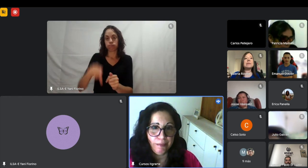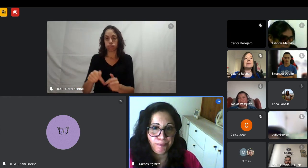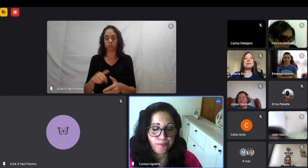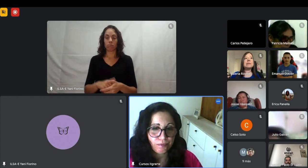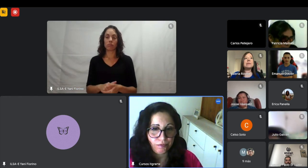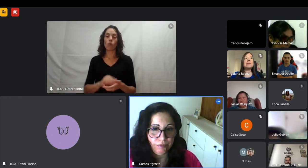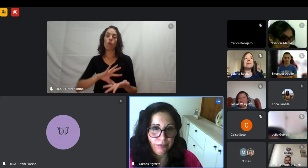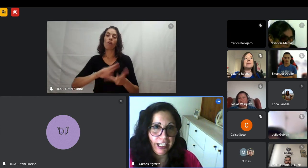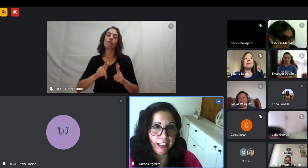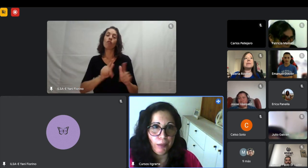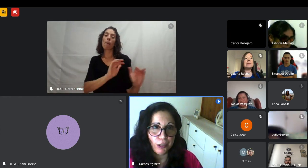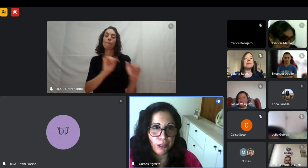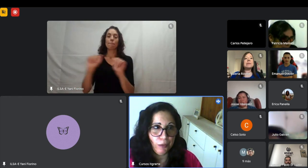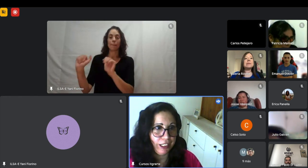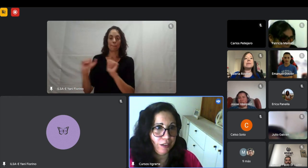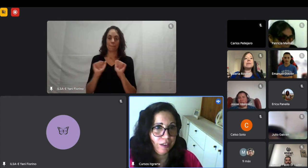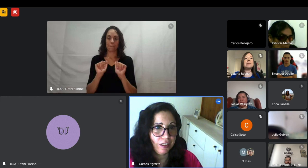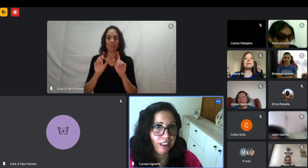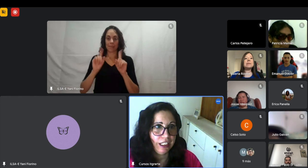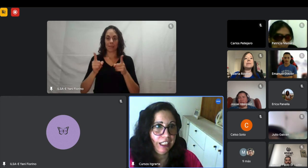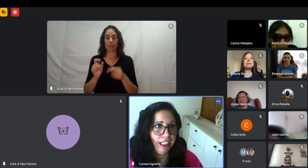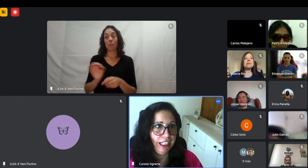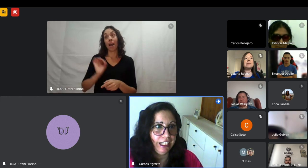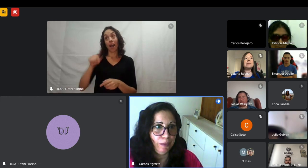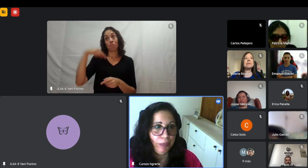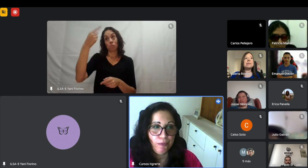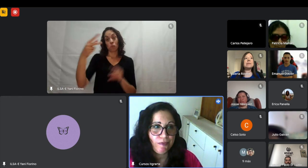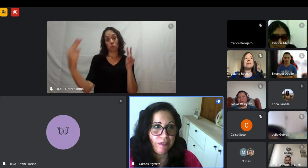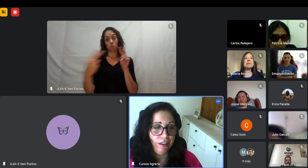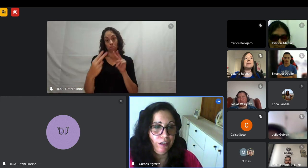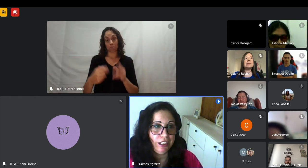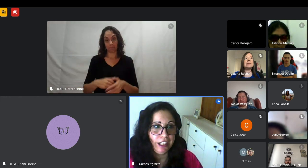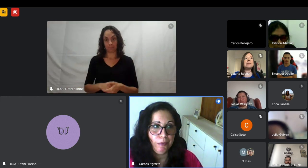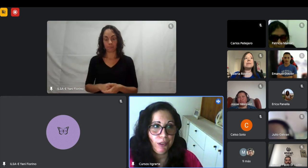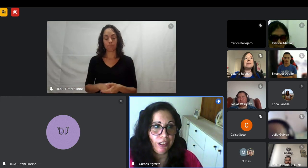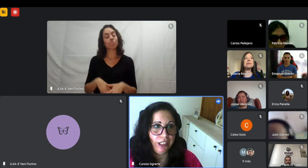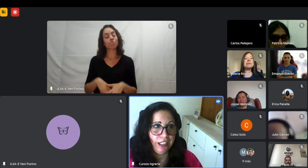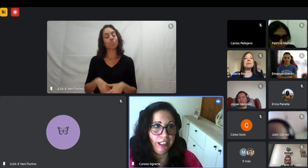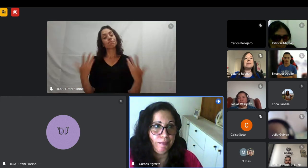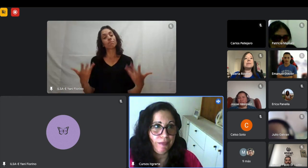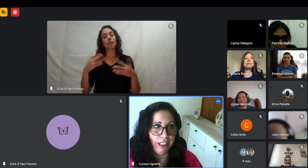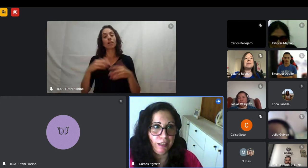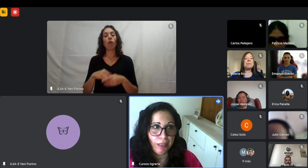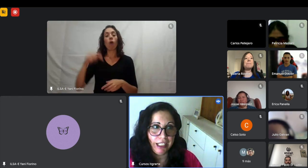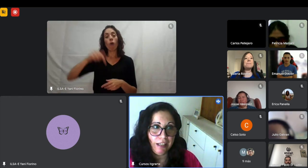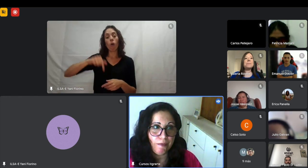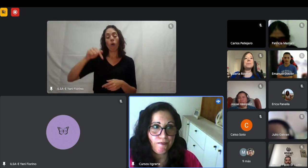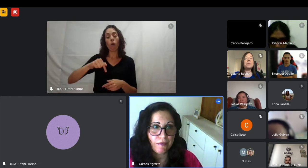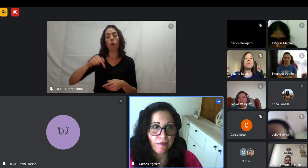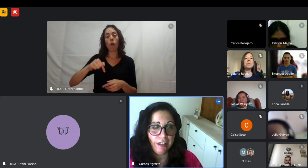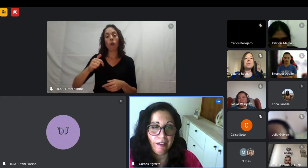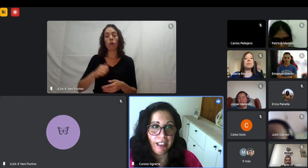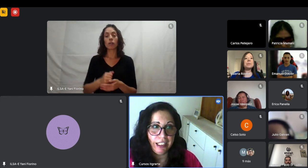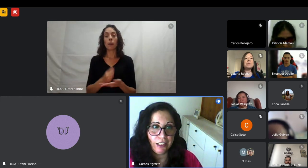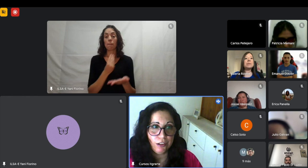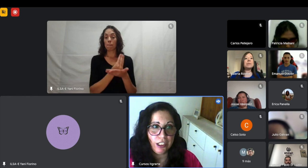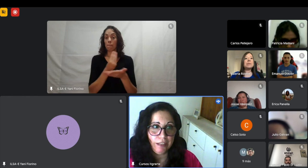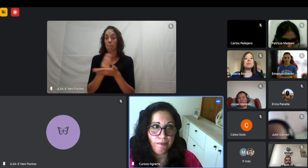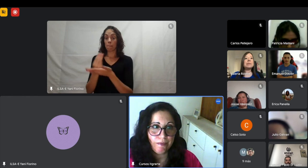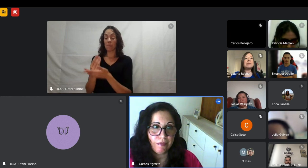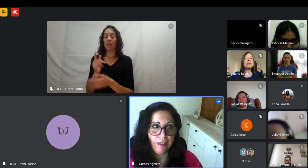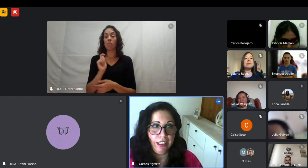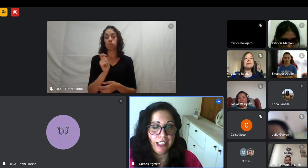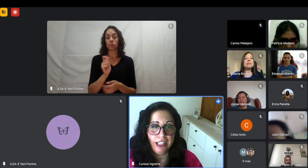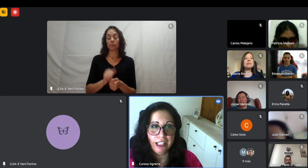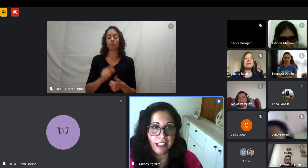despedida hasta el próximo año bueno hoy tendremos en el panel a valeria